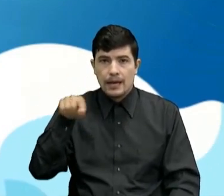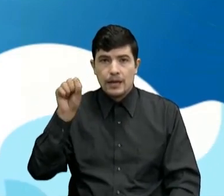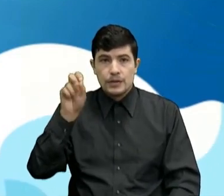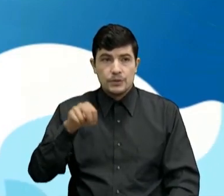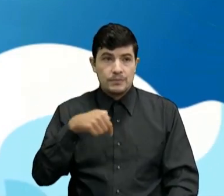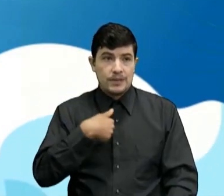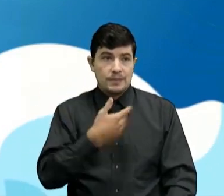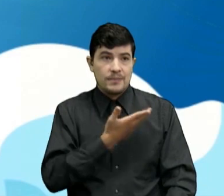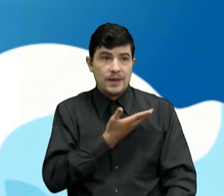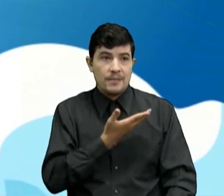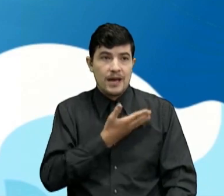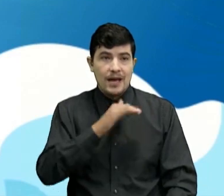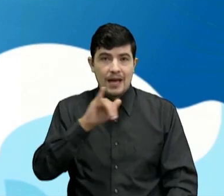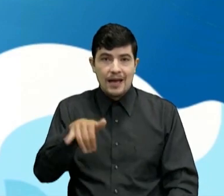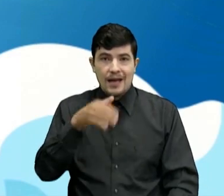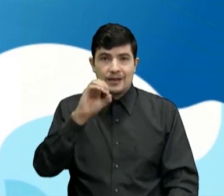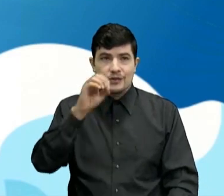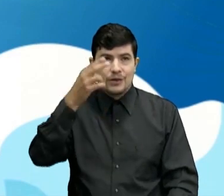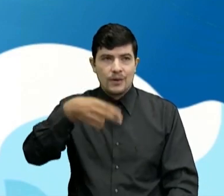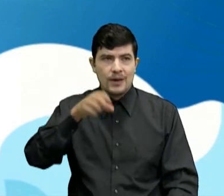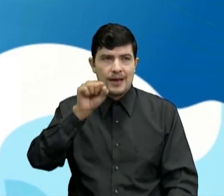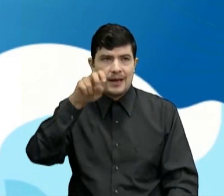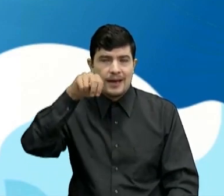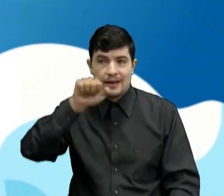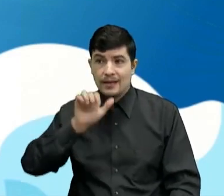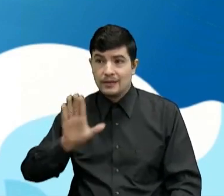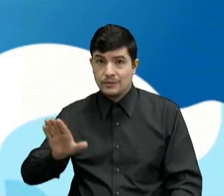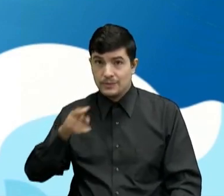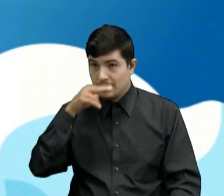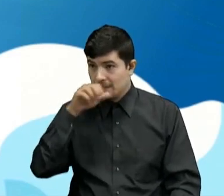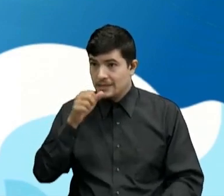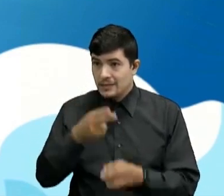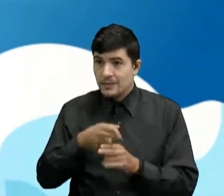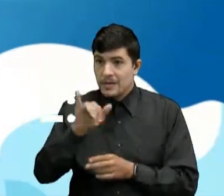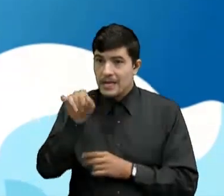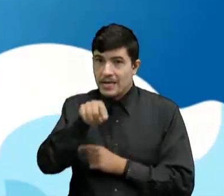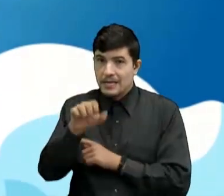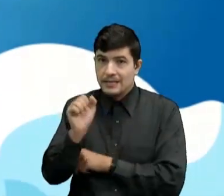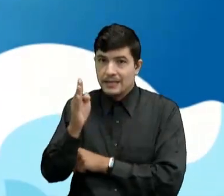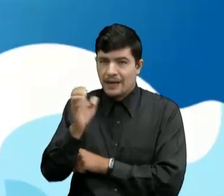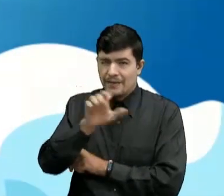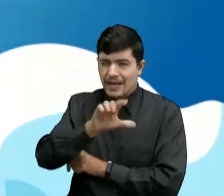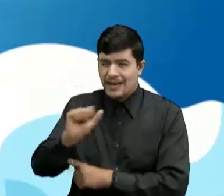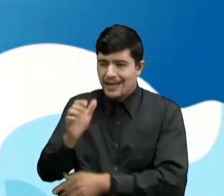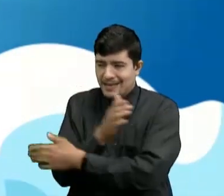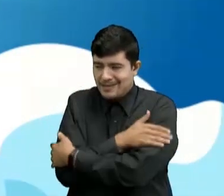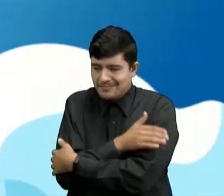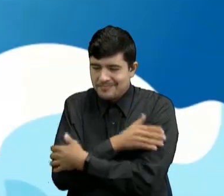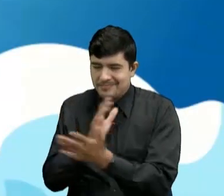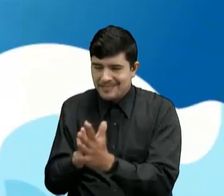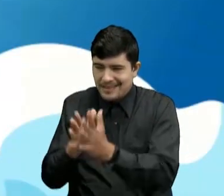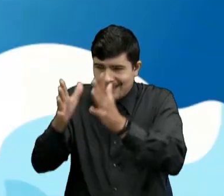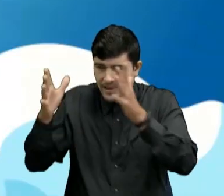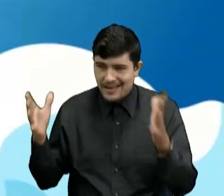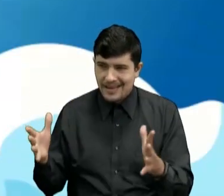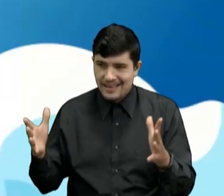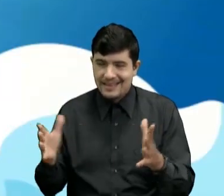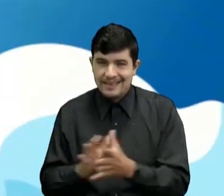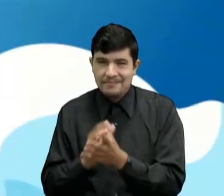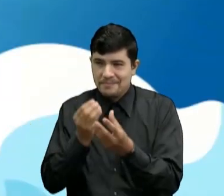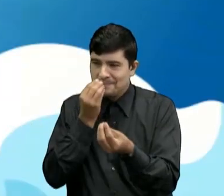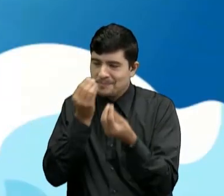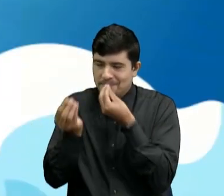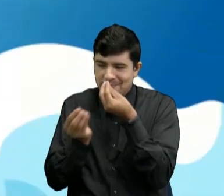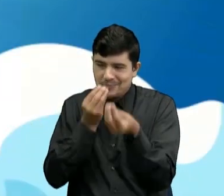Isabela Pérez Nos está saludando Isa te envío Un abrazo grandote Así de oso De oso Muchos